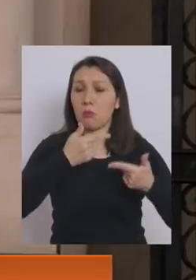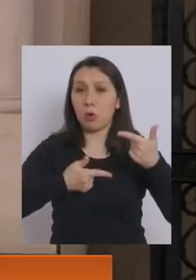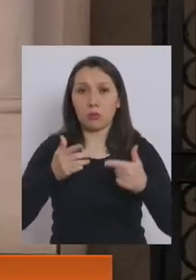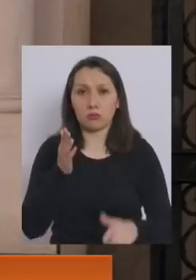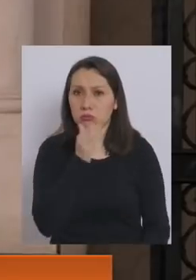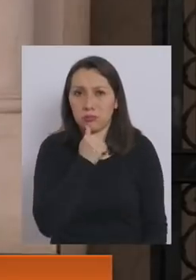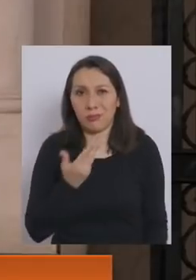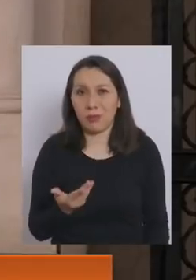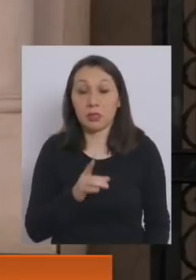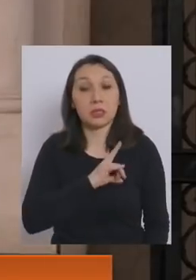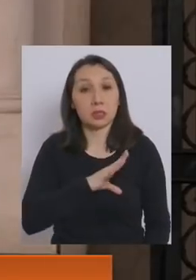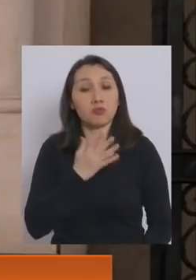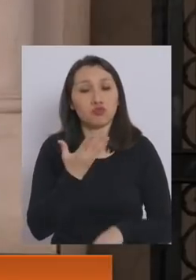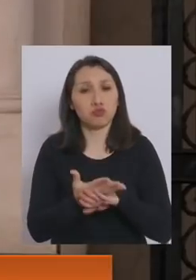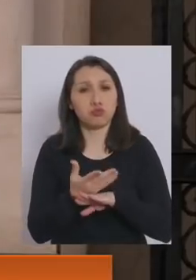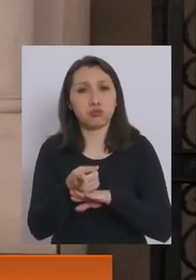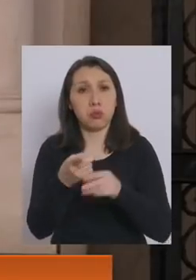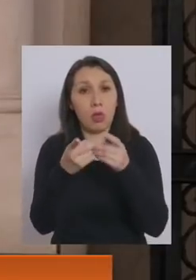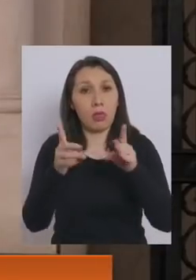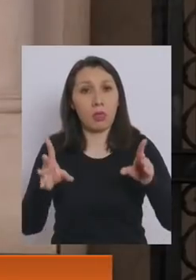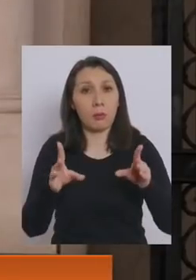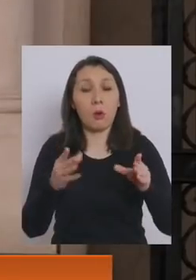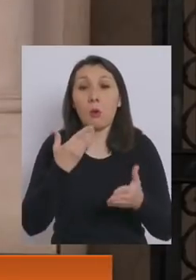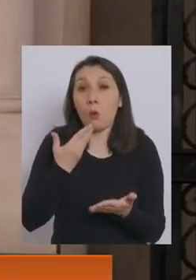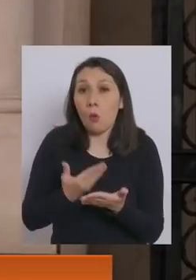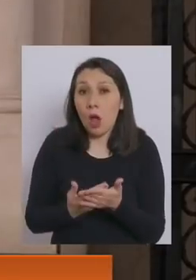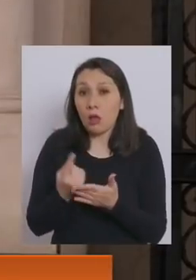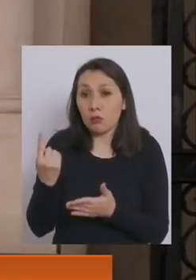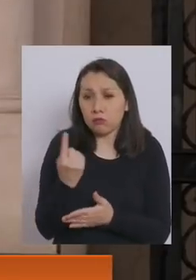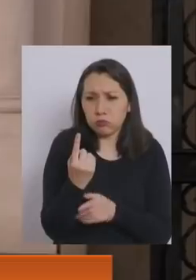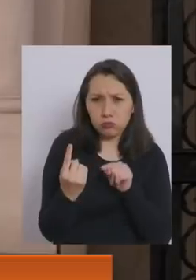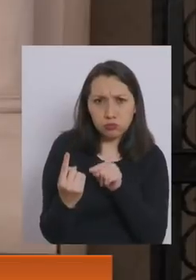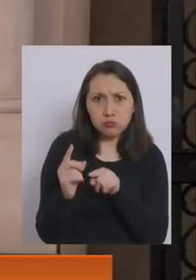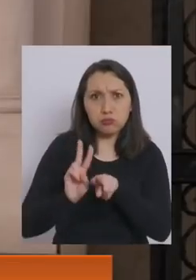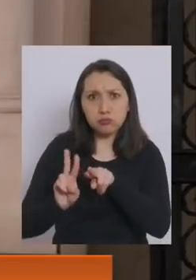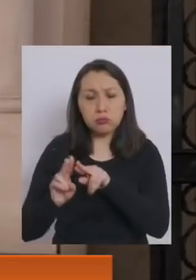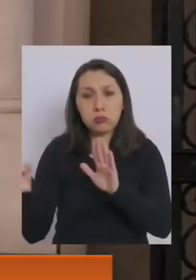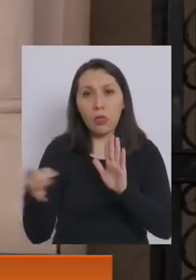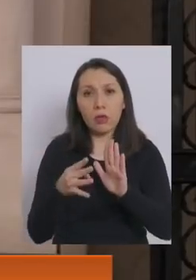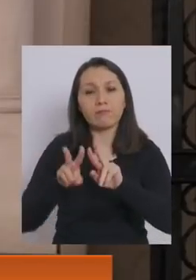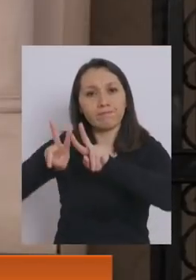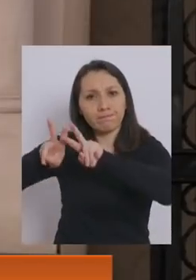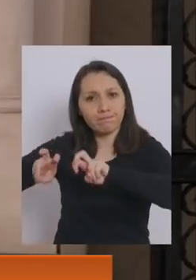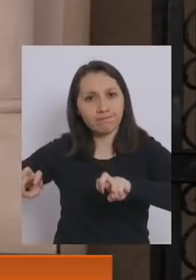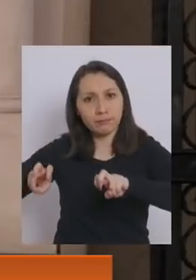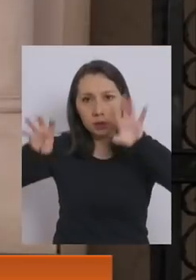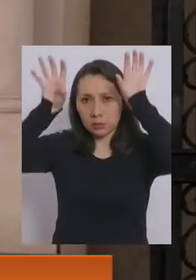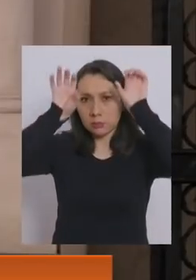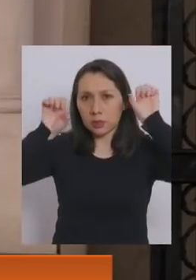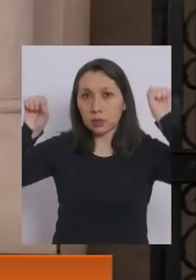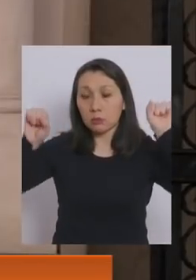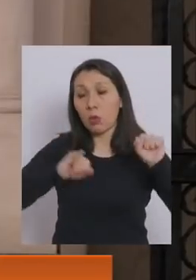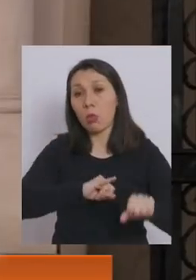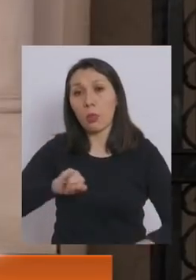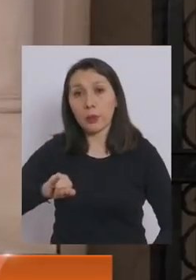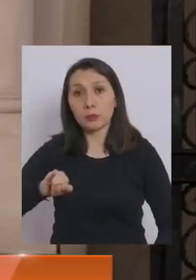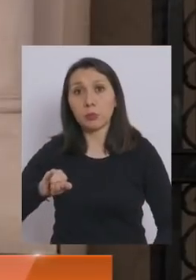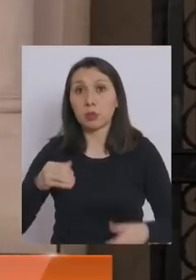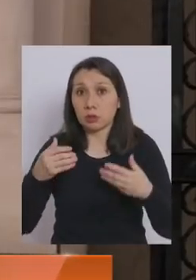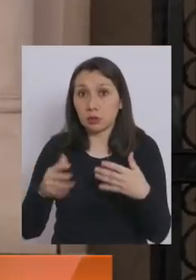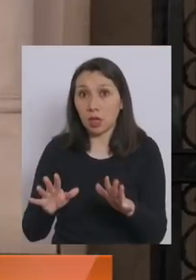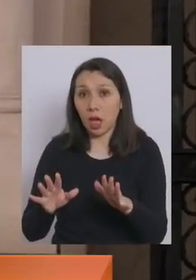En Chile lo que hay, como es una democracia, es que cada vez que se comete un delito, ellos son investigados por el Ministerio Público y a continuación